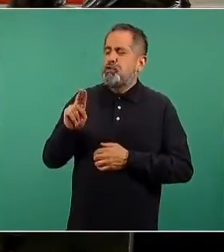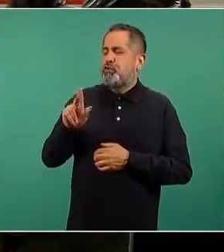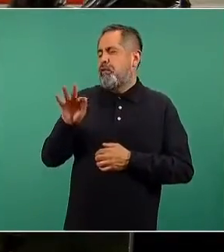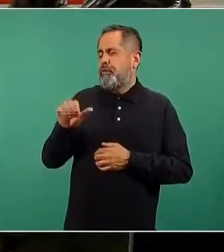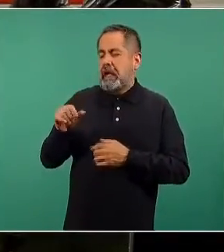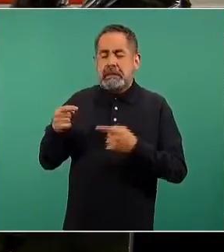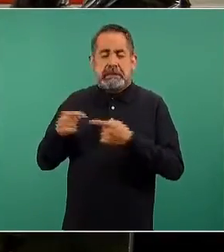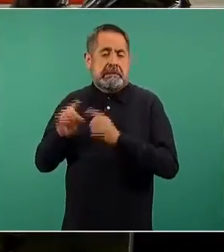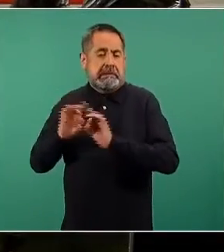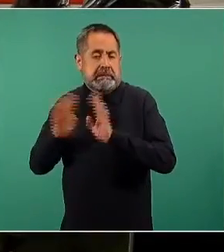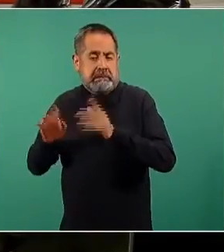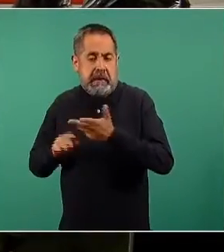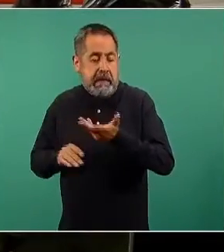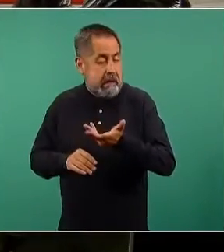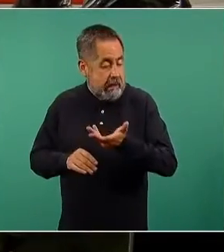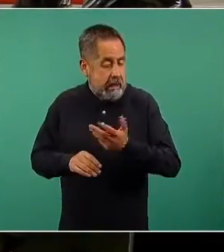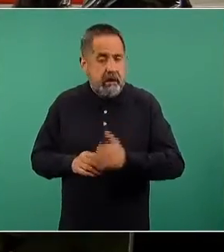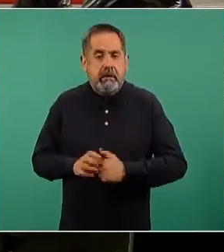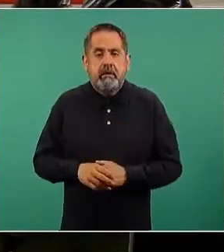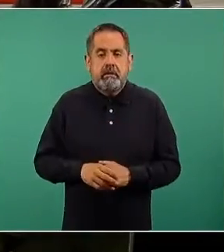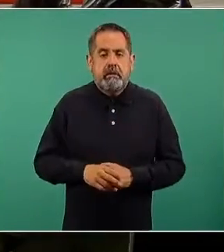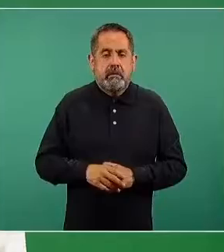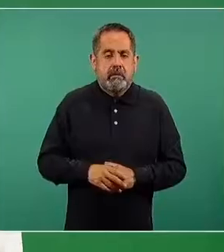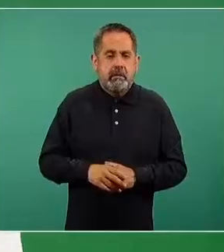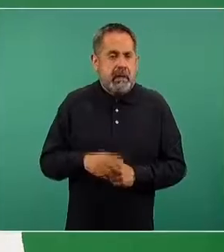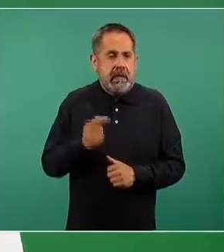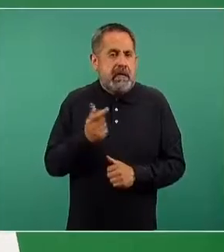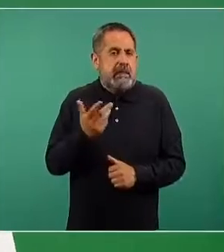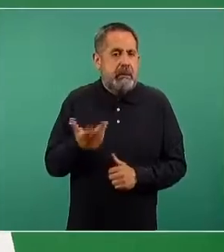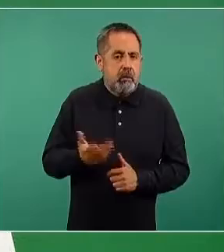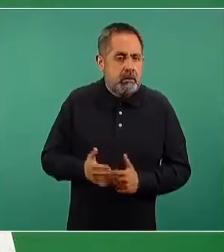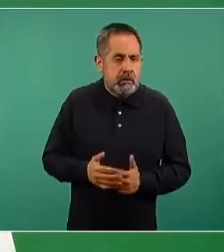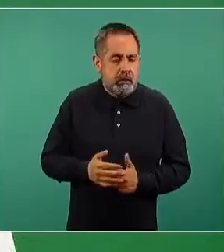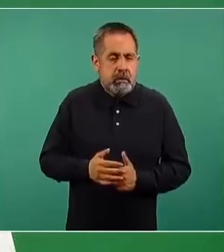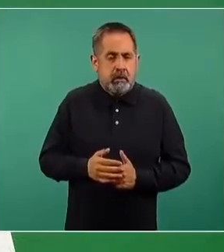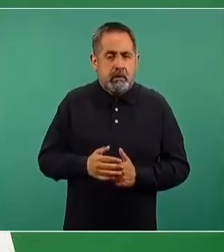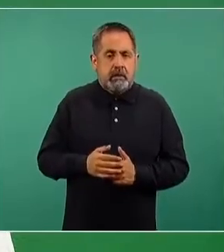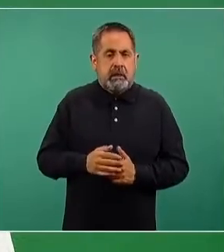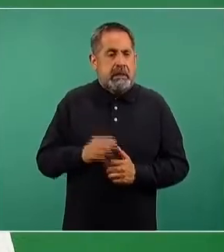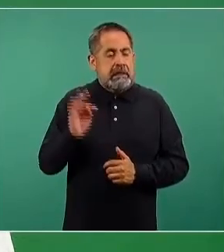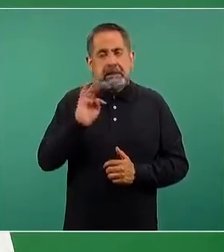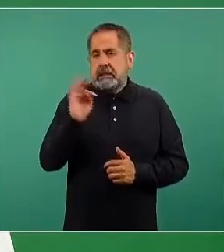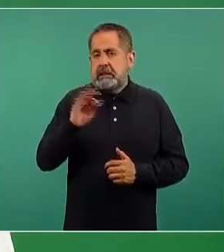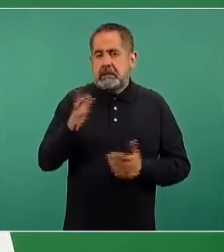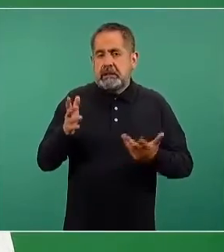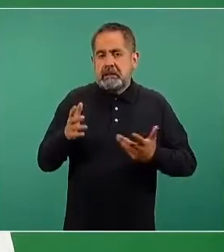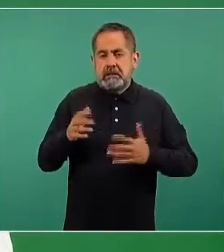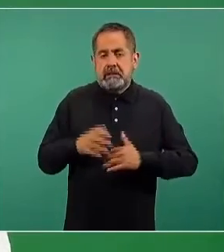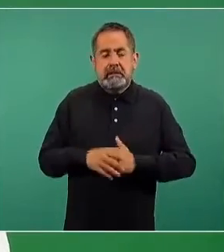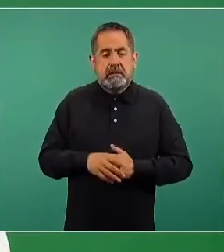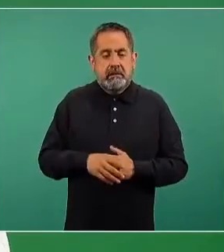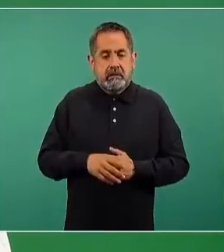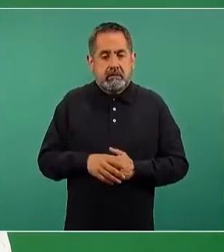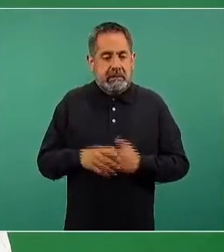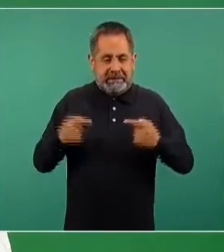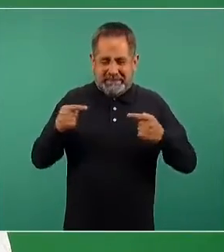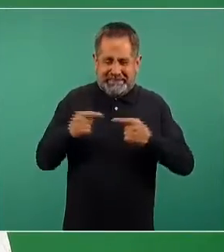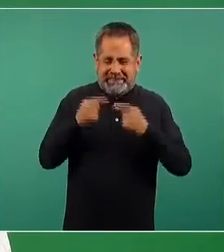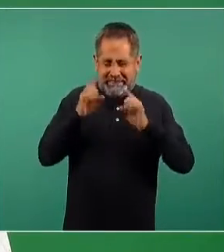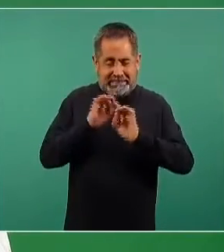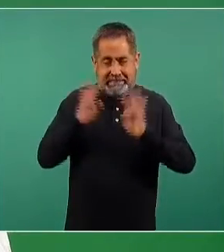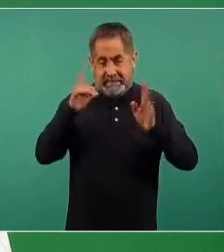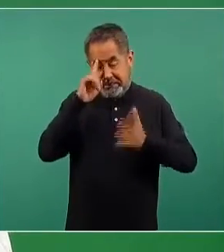¿Qué se hace para prevenir que se presente un fenómeno como una reacción